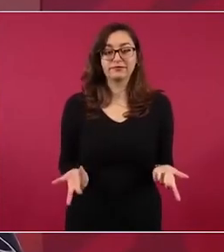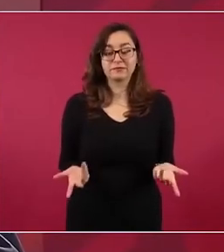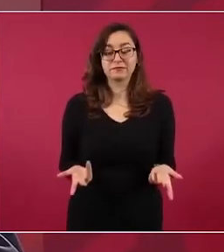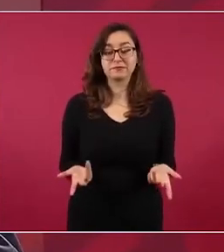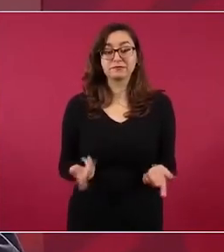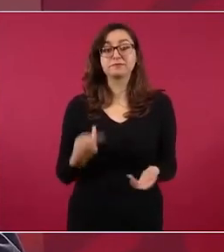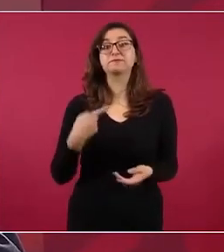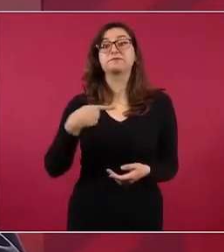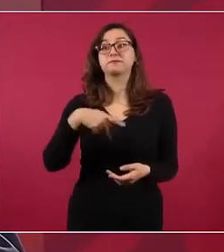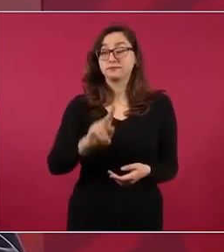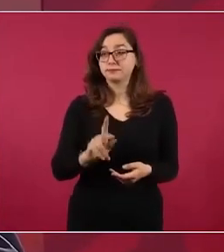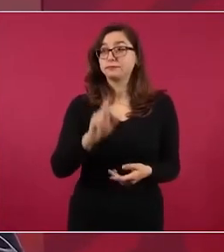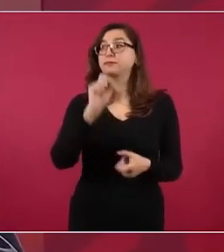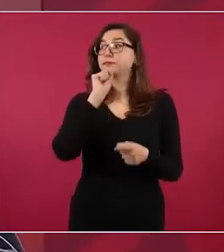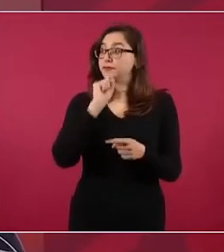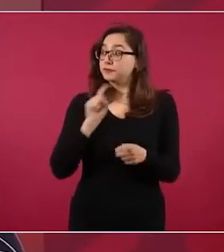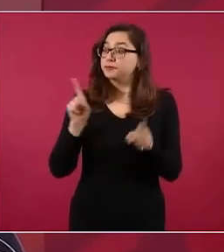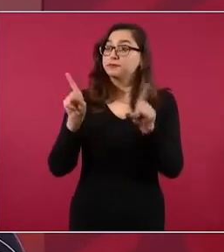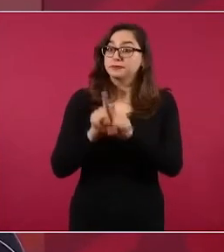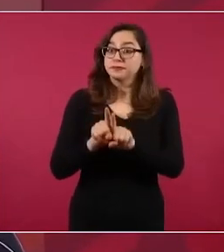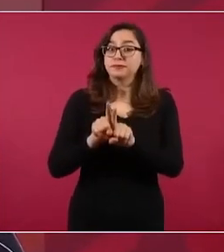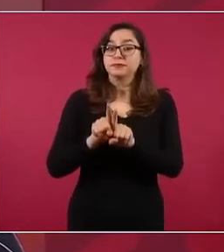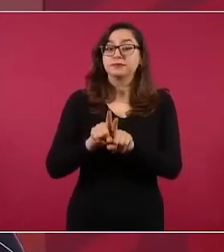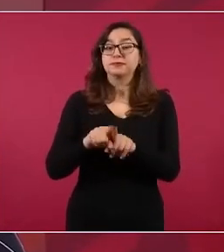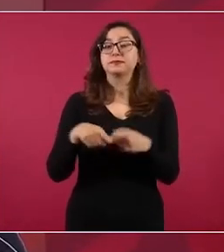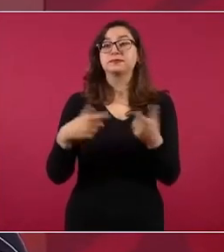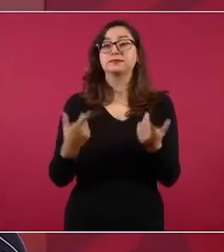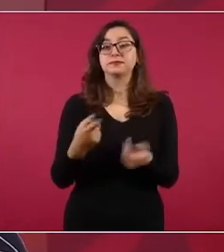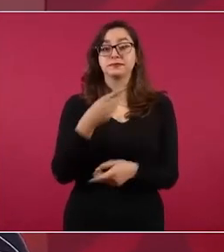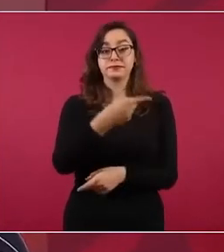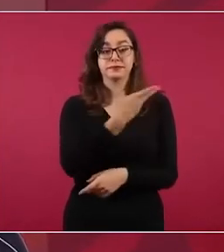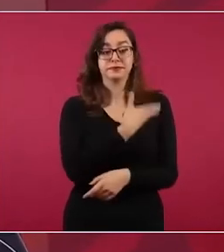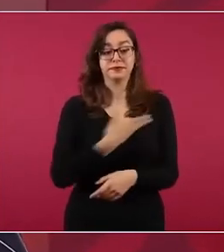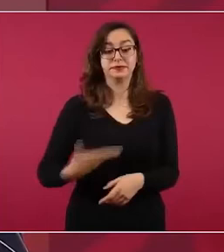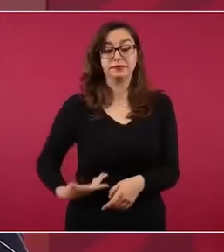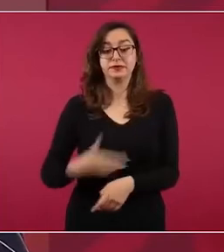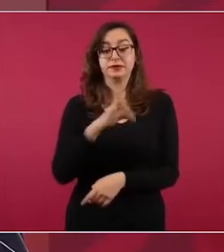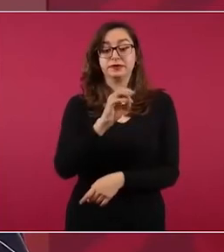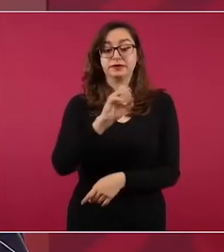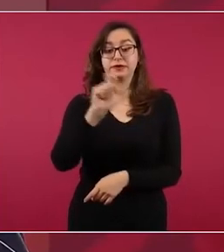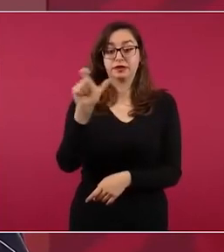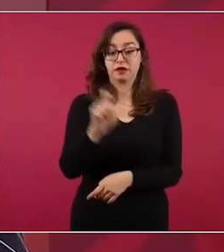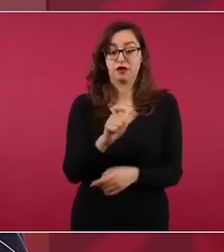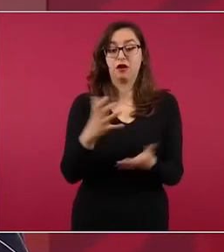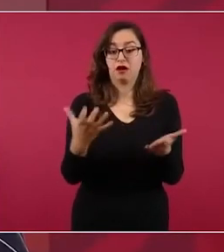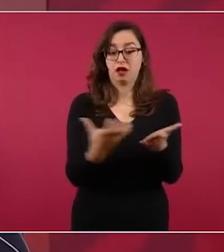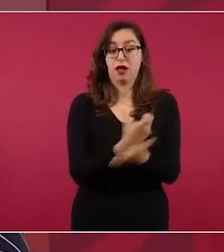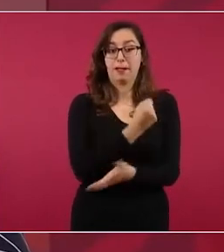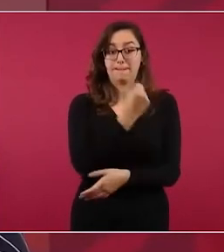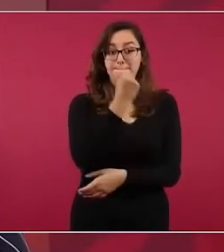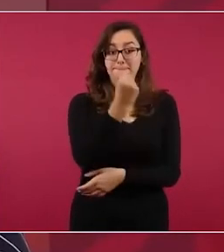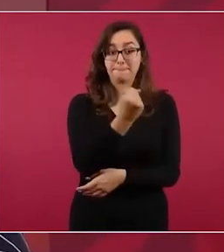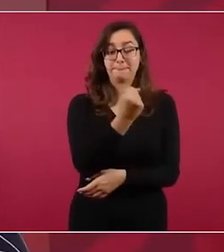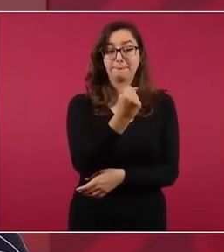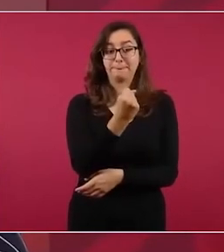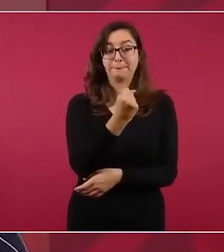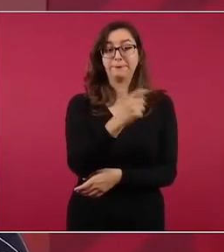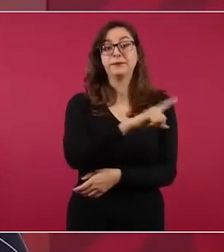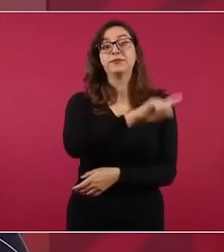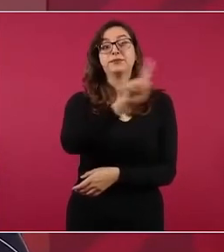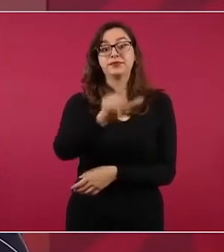cuando triunfa Fox se va de descanso